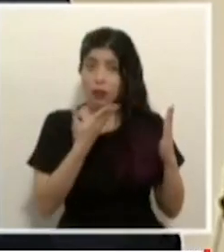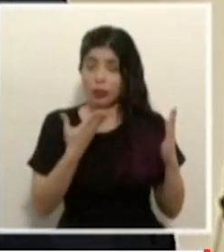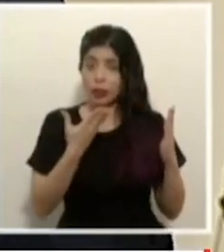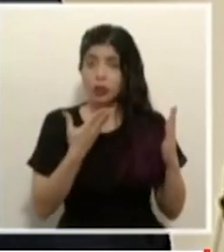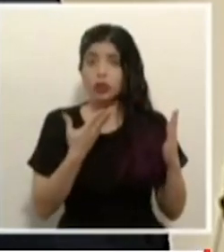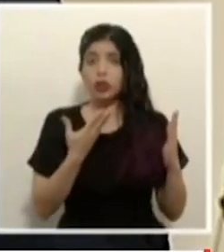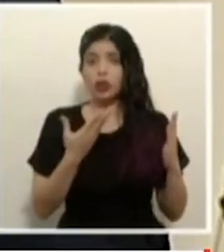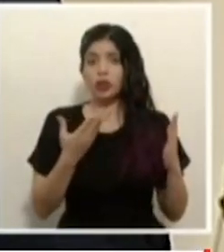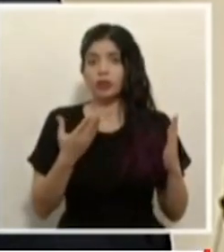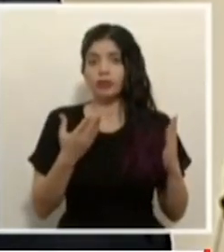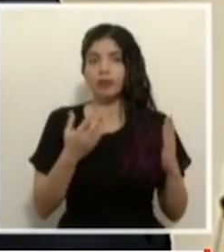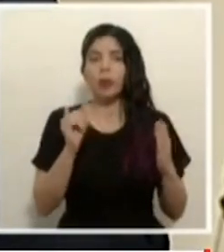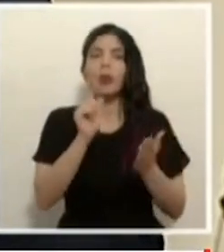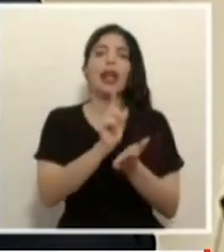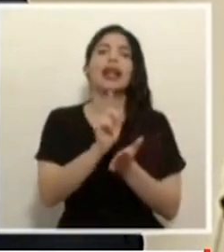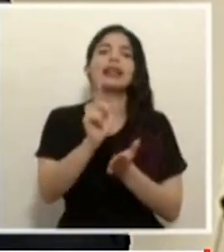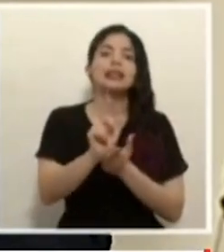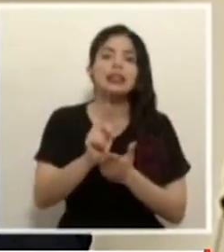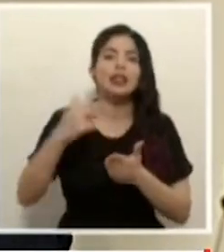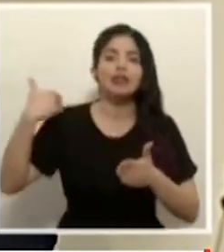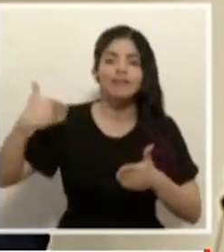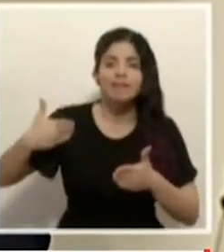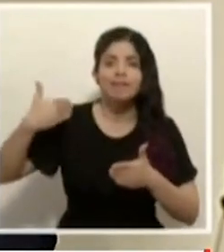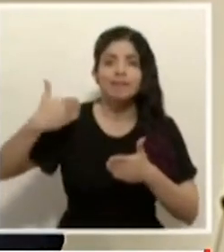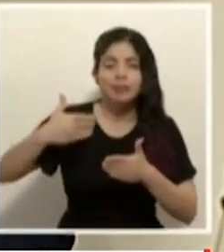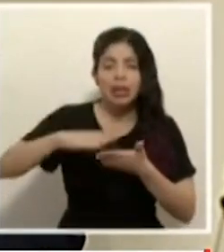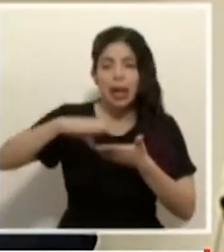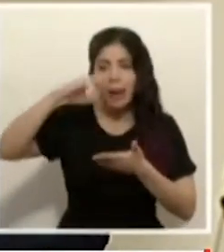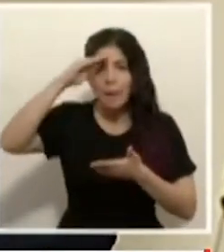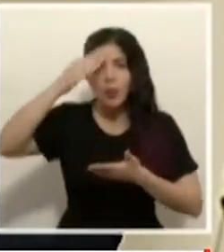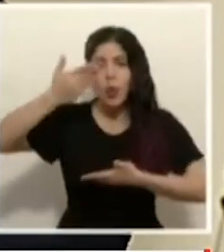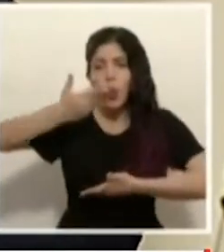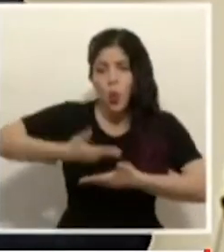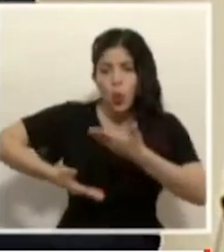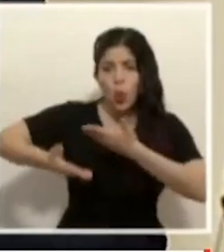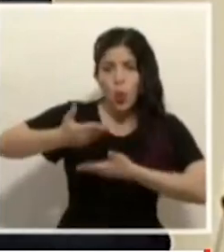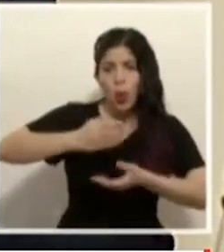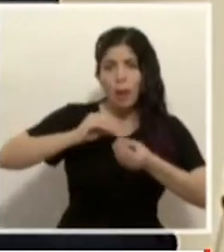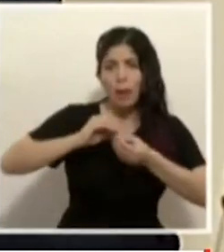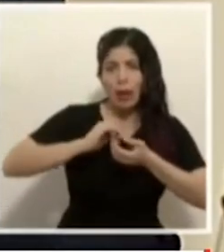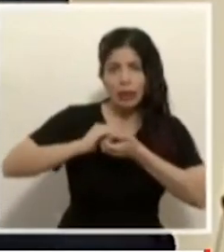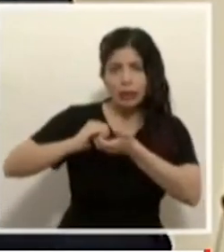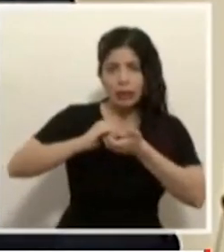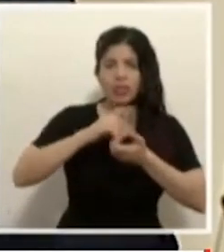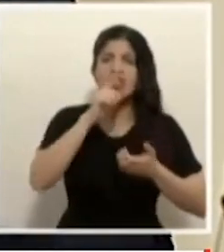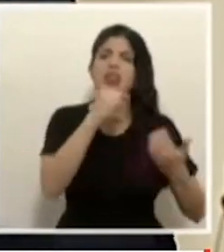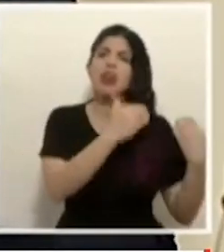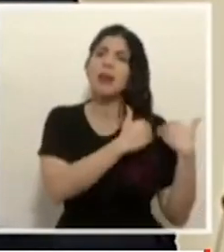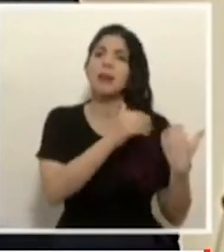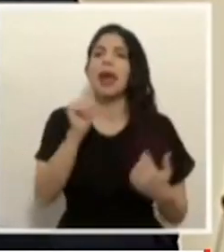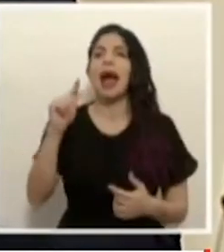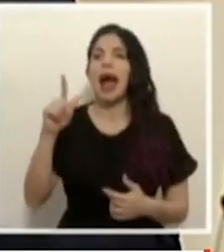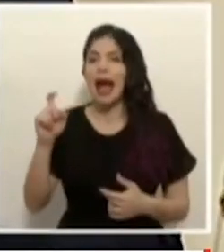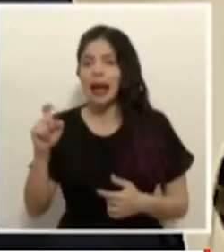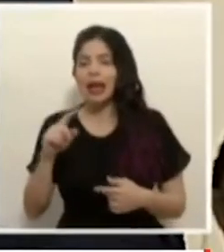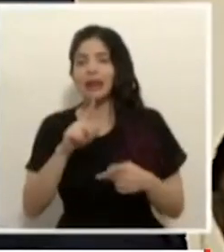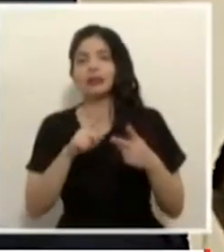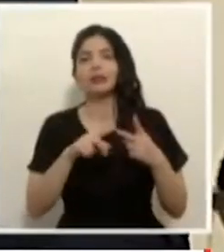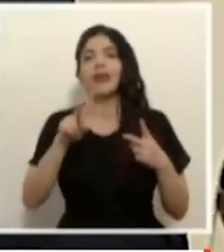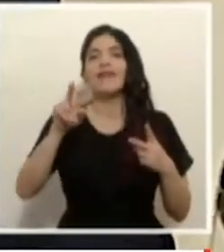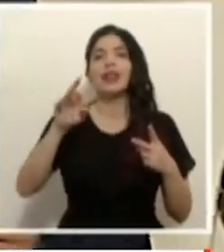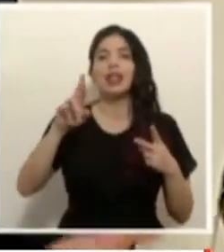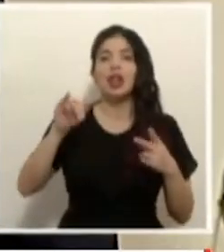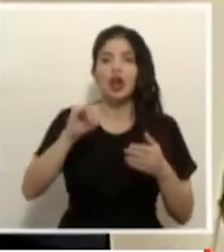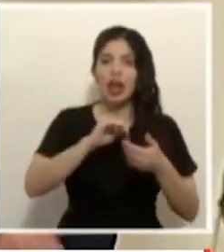pues de las enseñanzas también de esto es estrechar colaboración don Alex está en ese trabajo doña Victoria con el sector